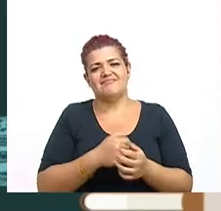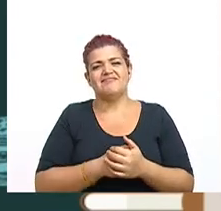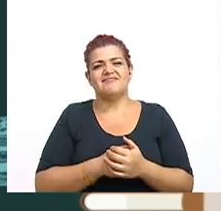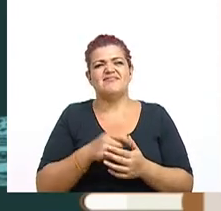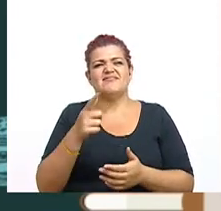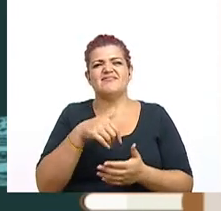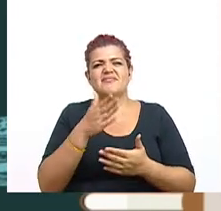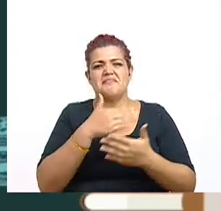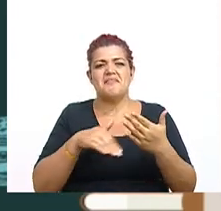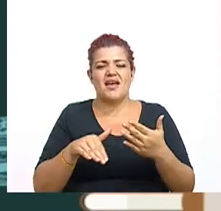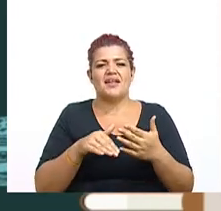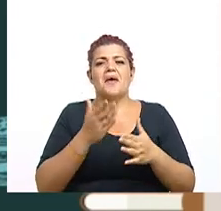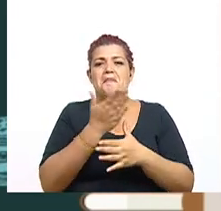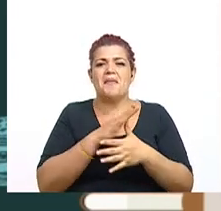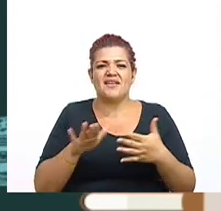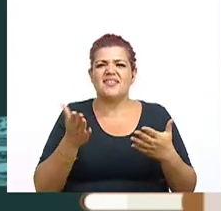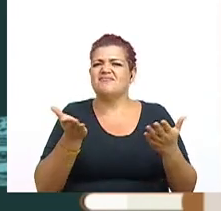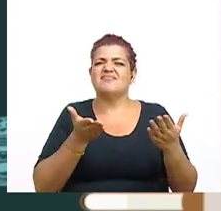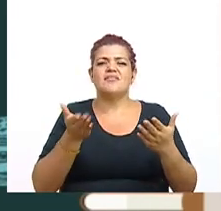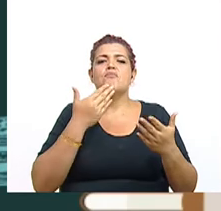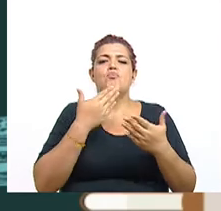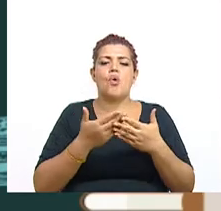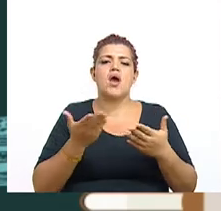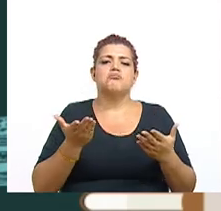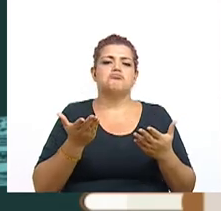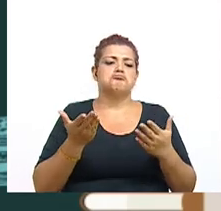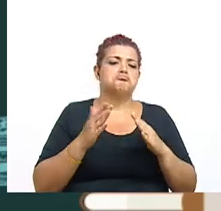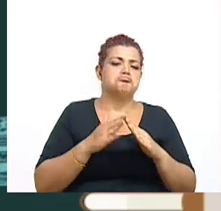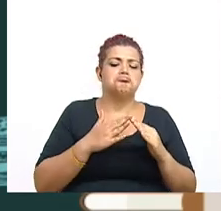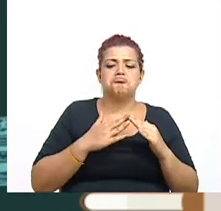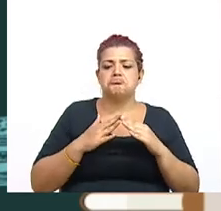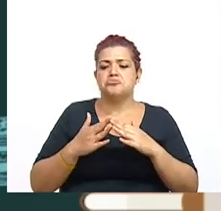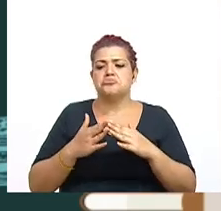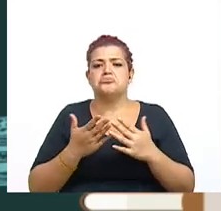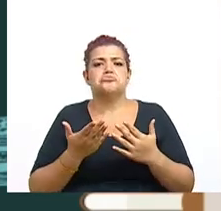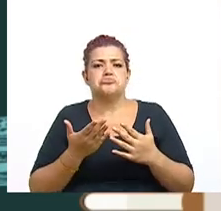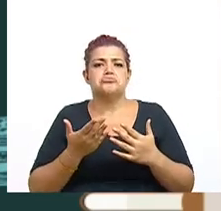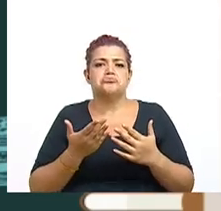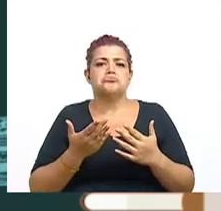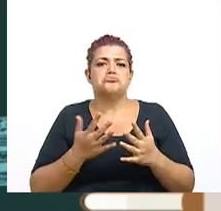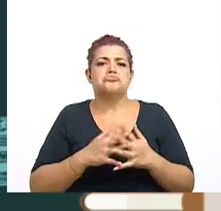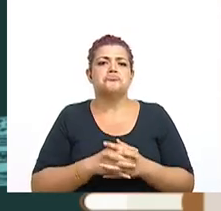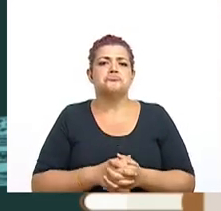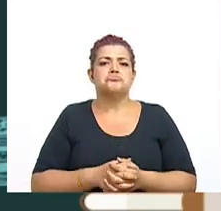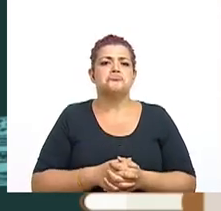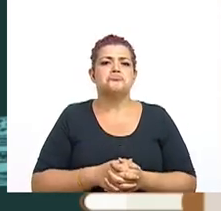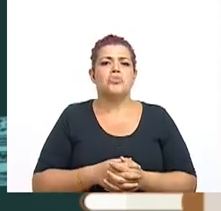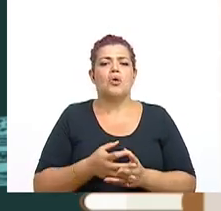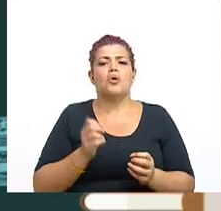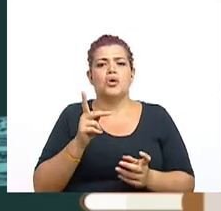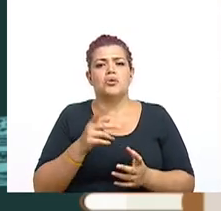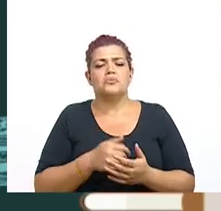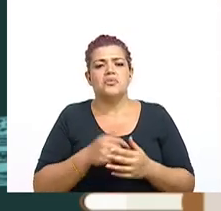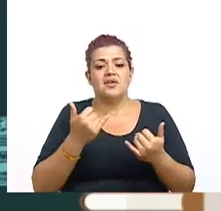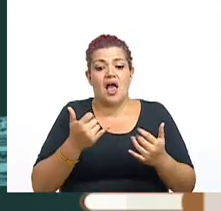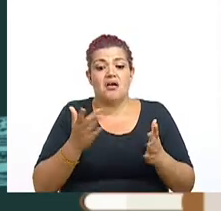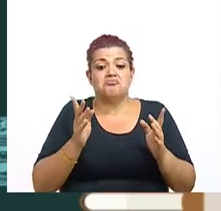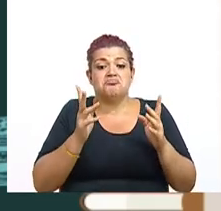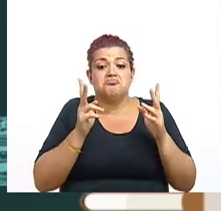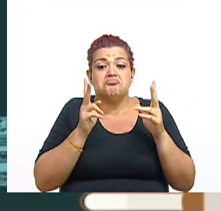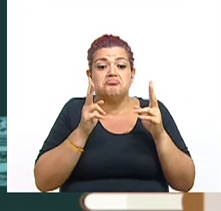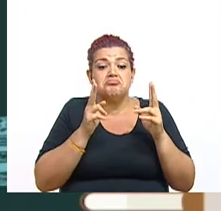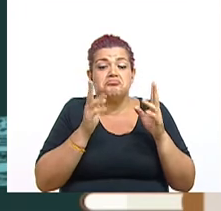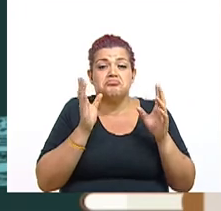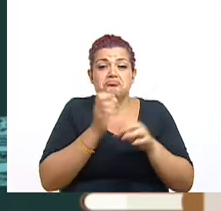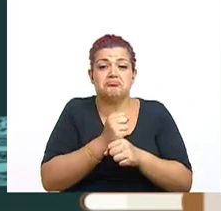parte de ser un buen ciudadano, una buena ciudadana. Muy bien, tenemos una reseña sobre la Universidad de Costa Rica